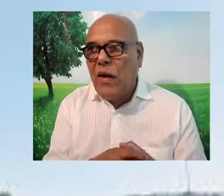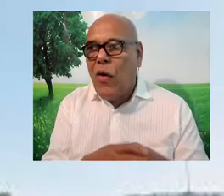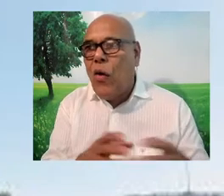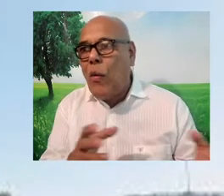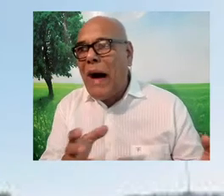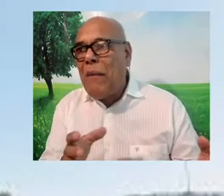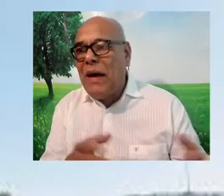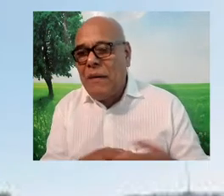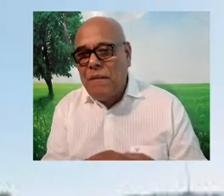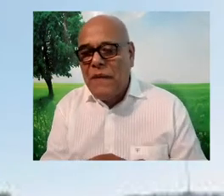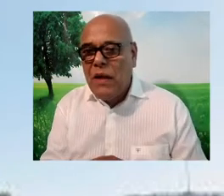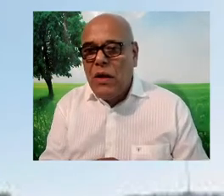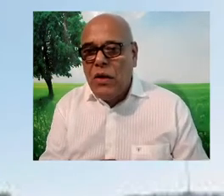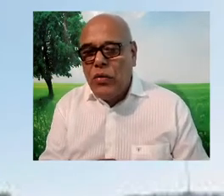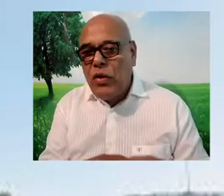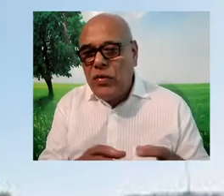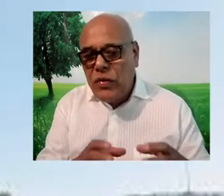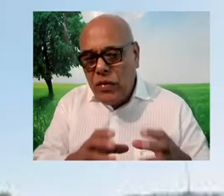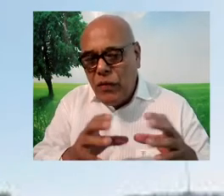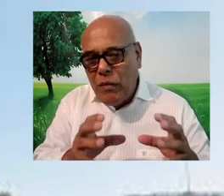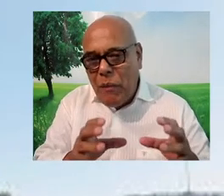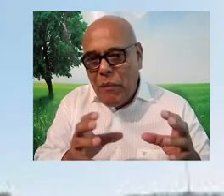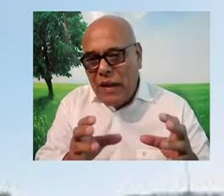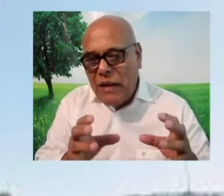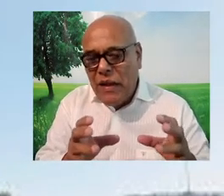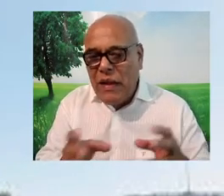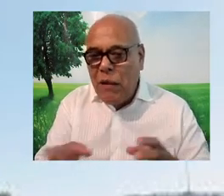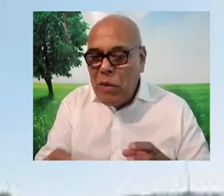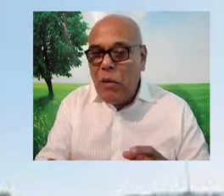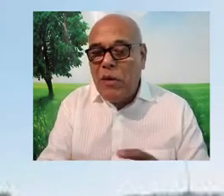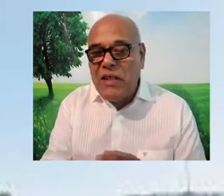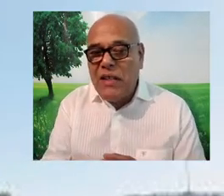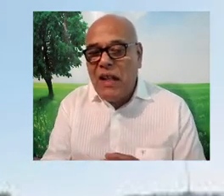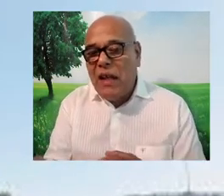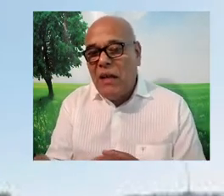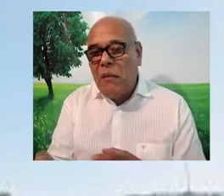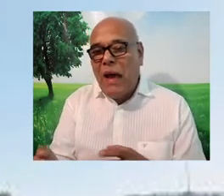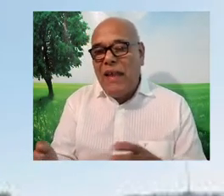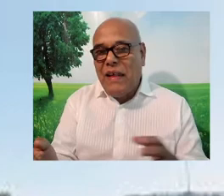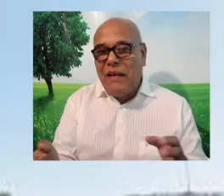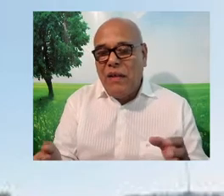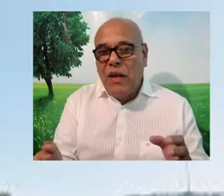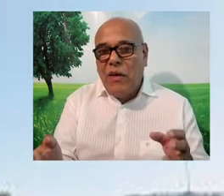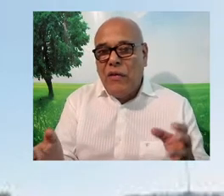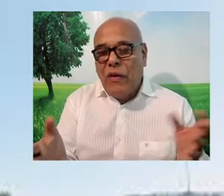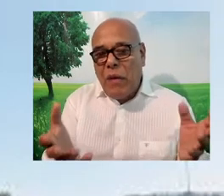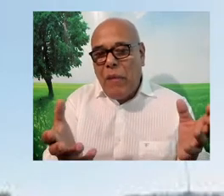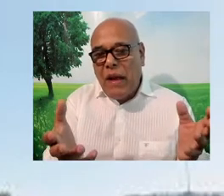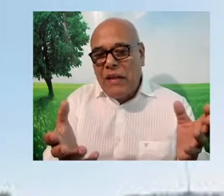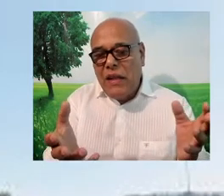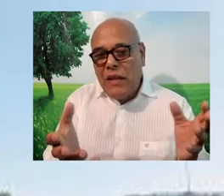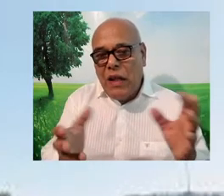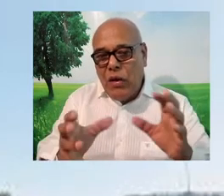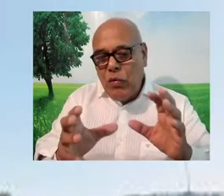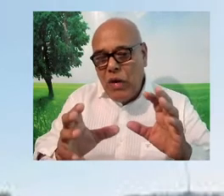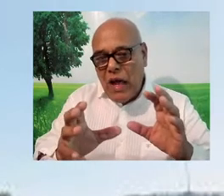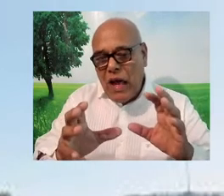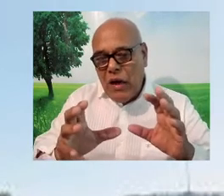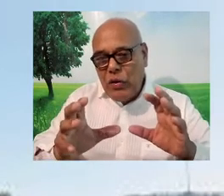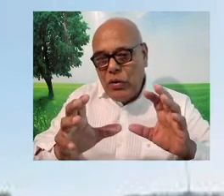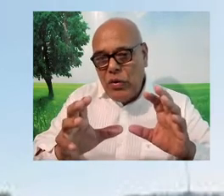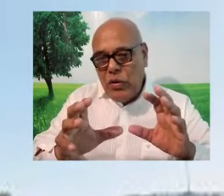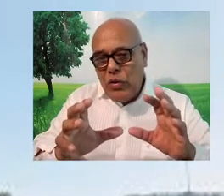Obama. Todo eso, el mismo presidente Biden, forma parte de